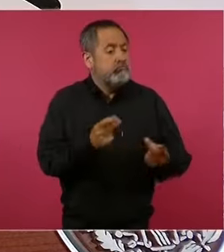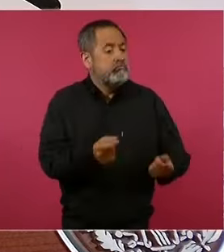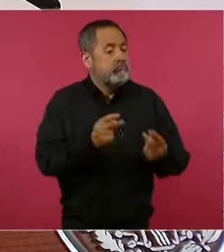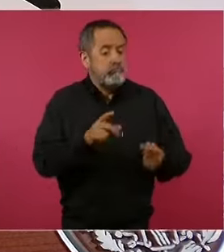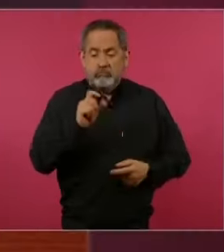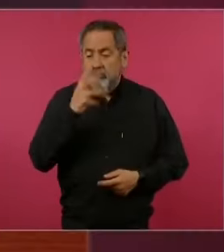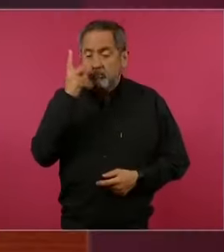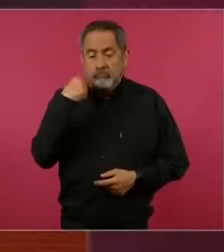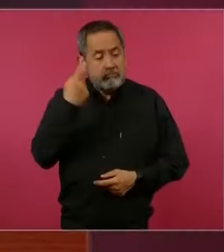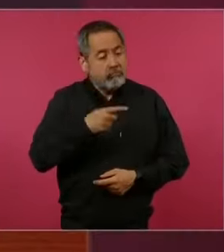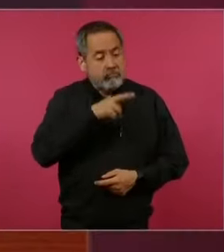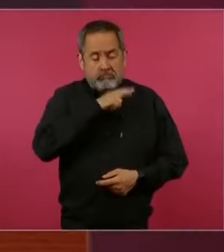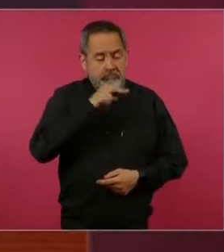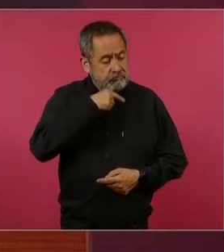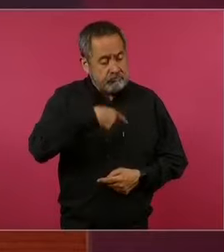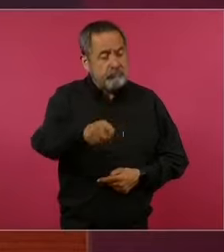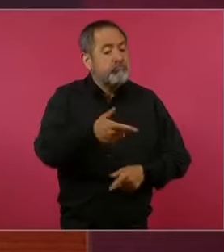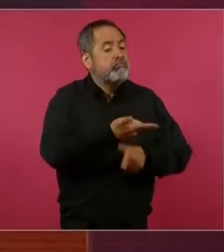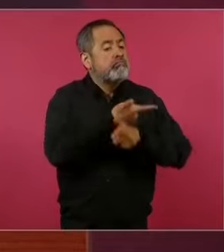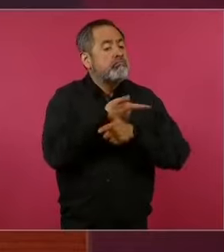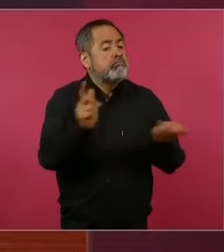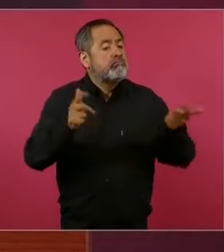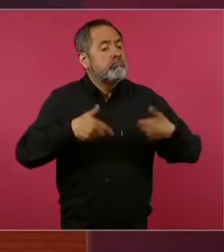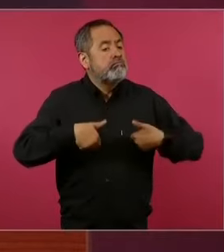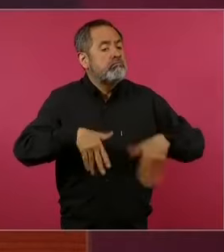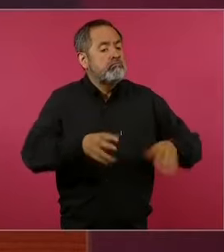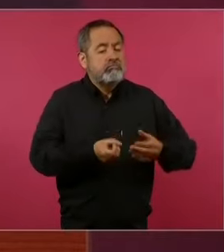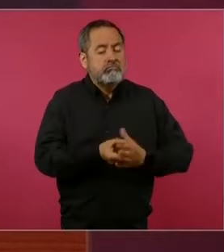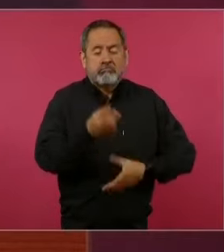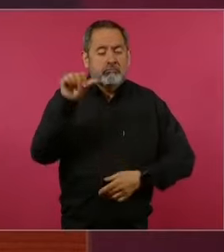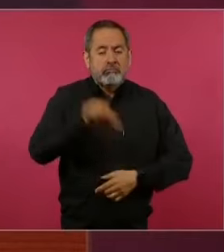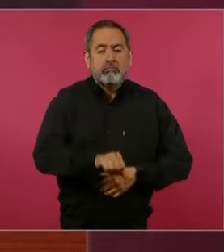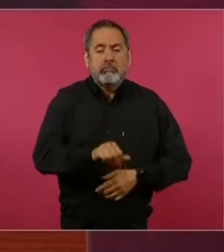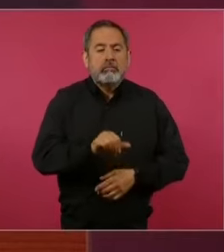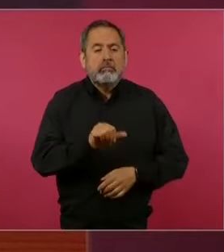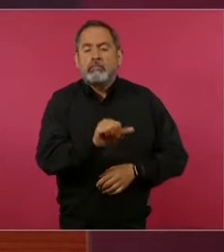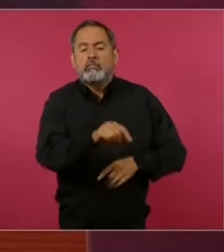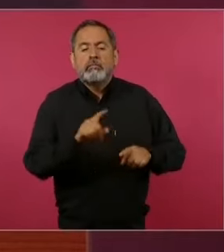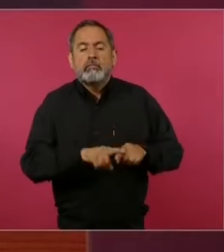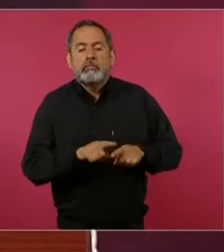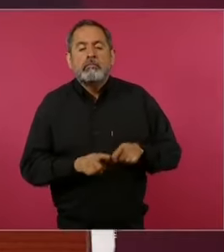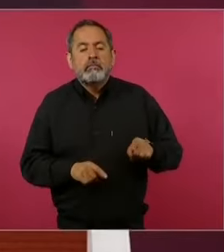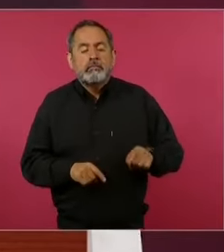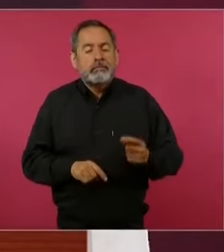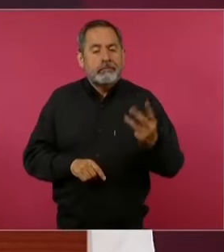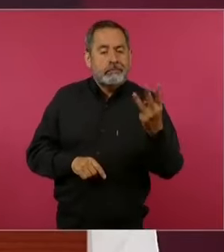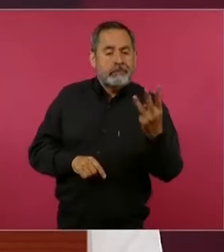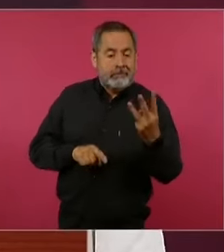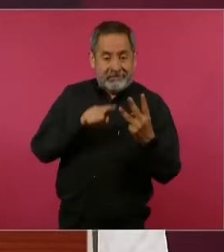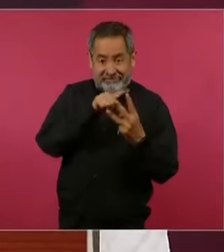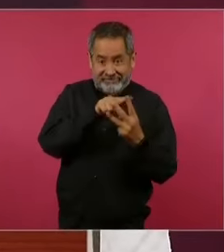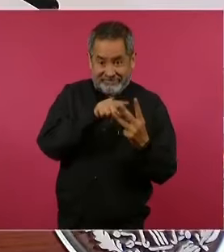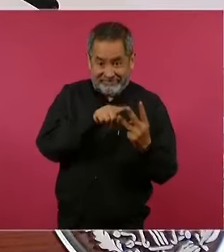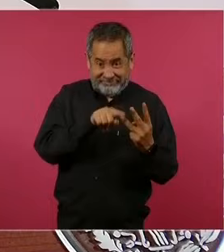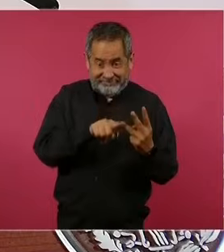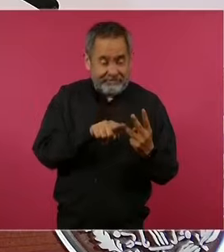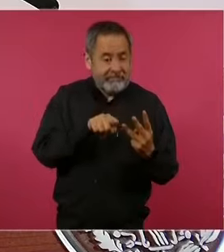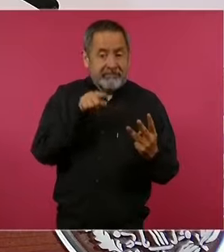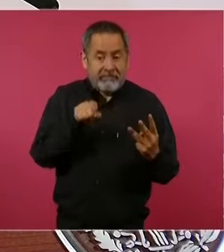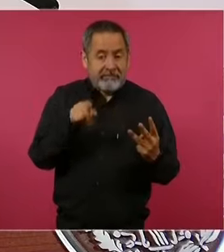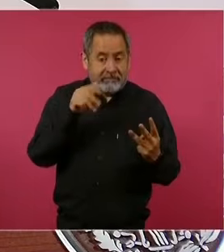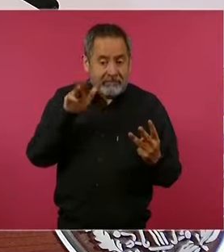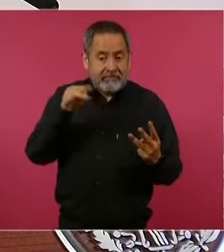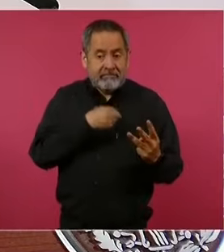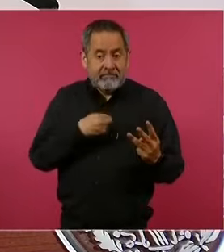o sea, de inmediato, como dicen, libertad inmediata, de tres miembros del